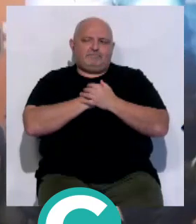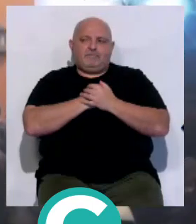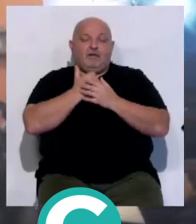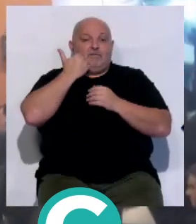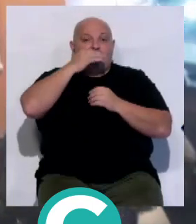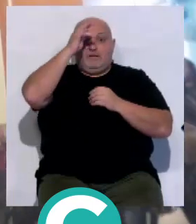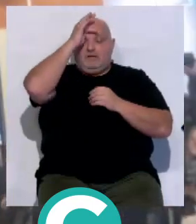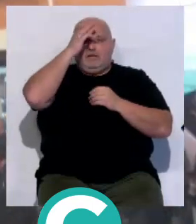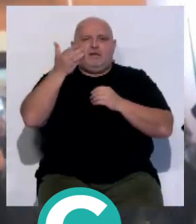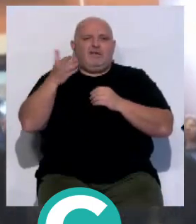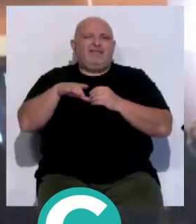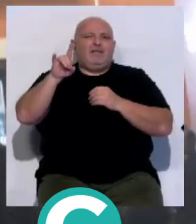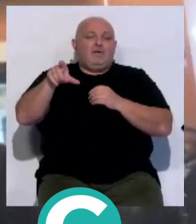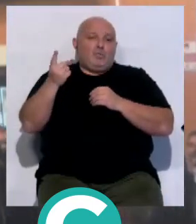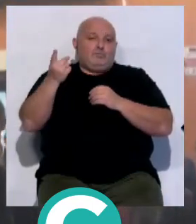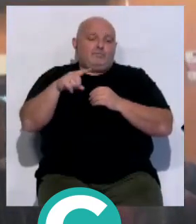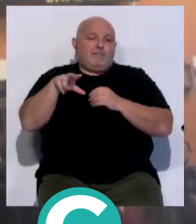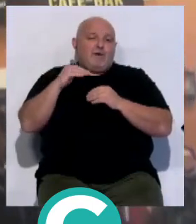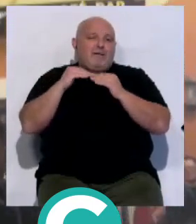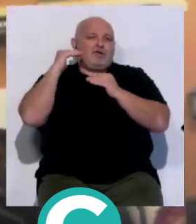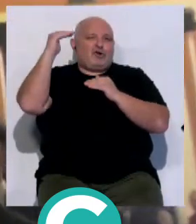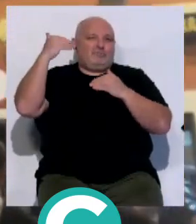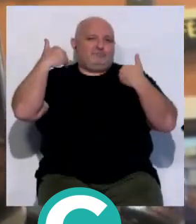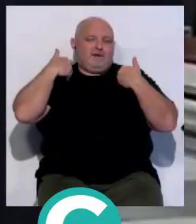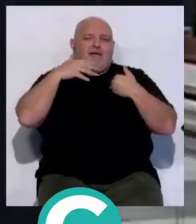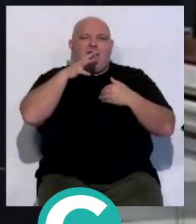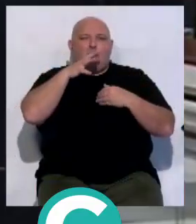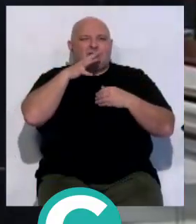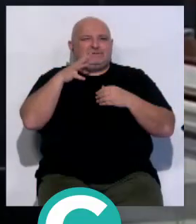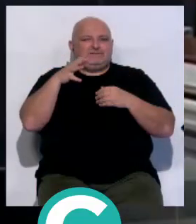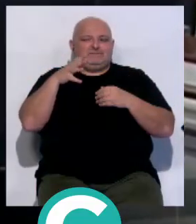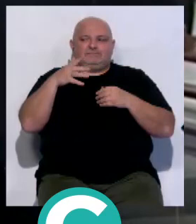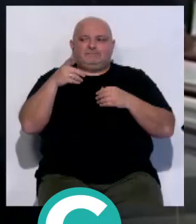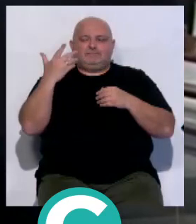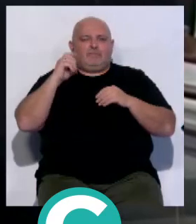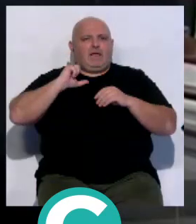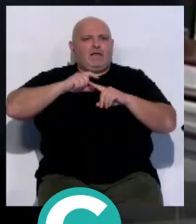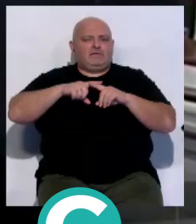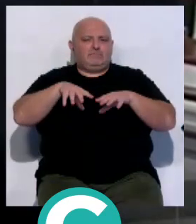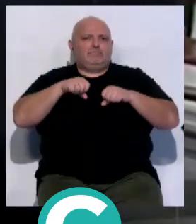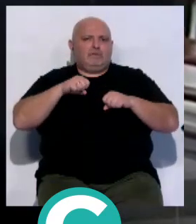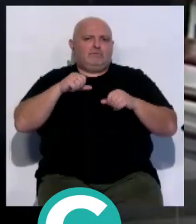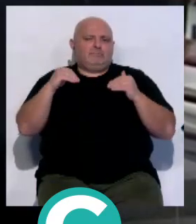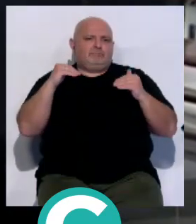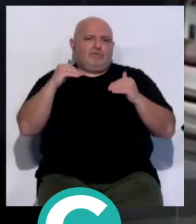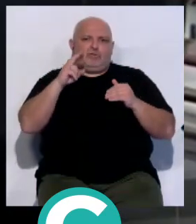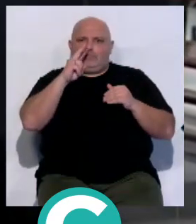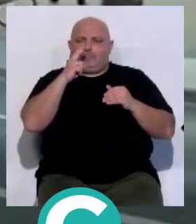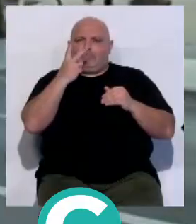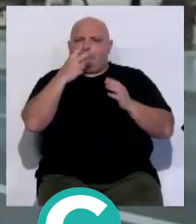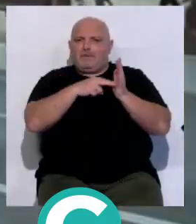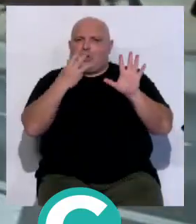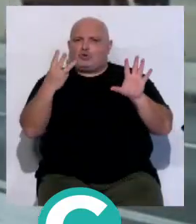este fin de semana ha fallecido el que fuera hermano mayor de la hermandad de las aguas, José Manuel Silva. Ocupó el cargo durante dos legislaturas desde el año